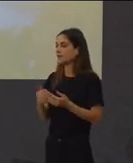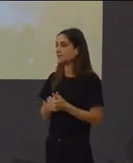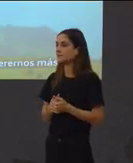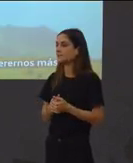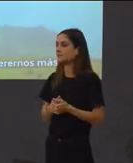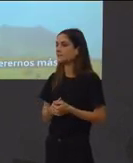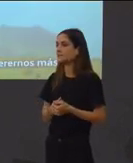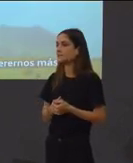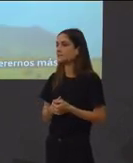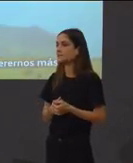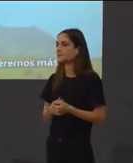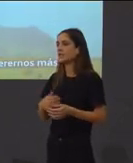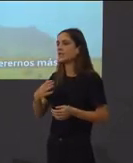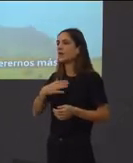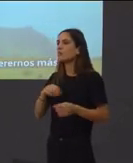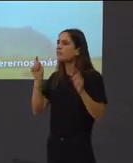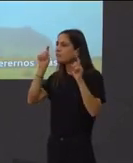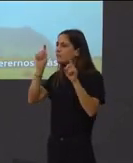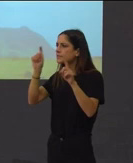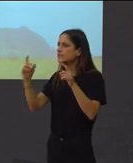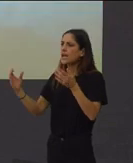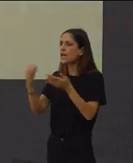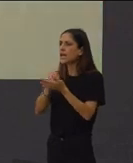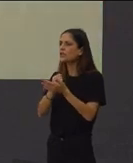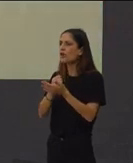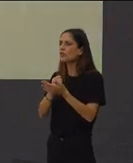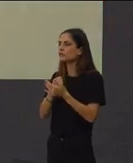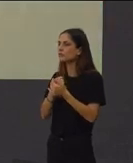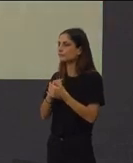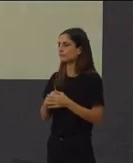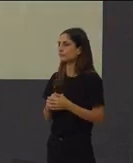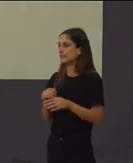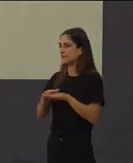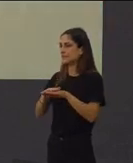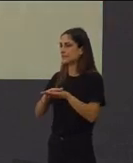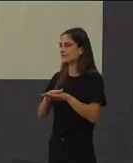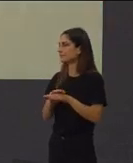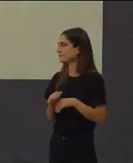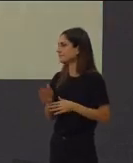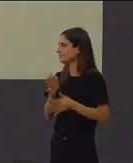puido ensinarnos a todos a querernos máis. Un momentito.